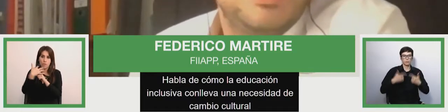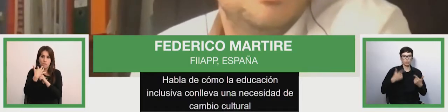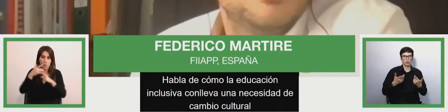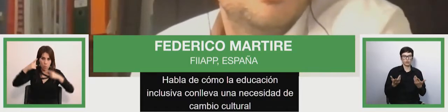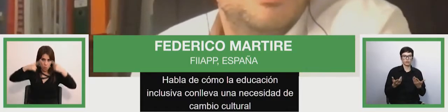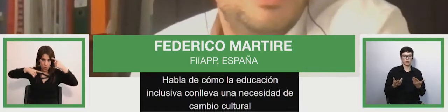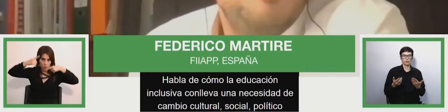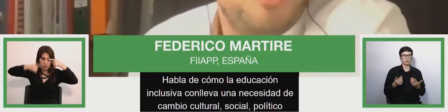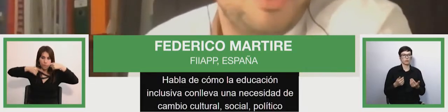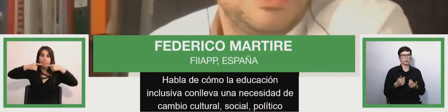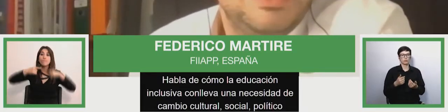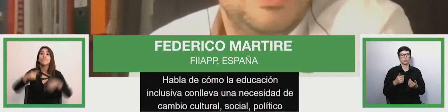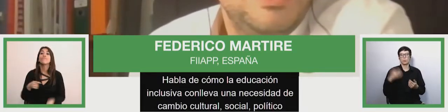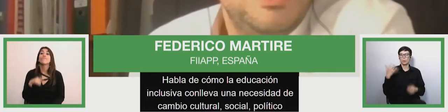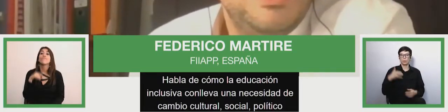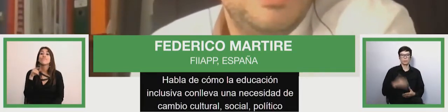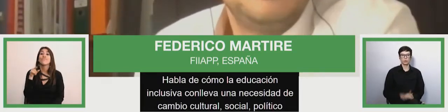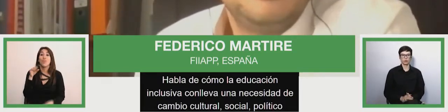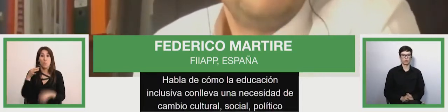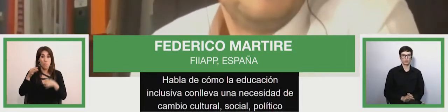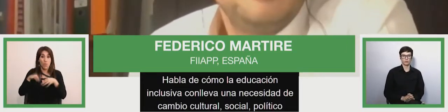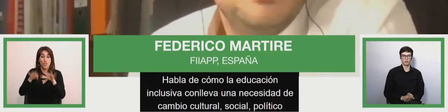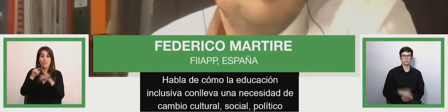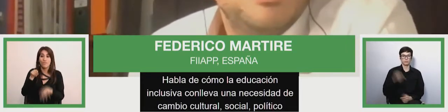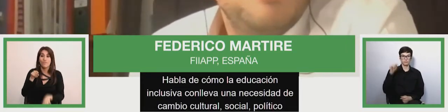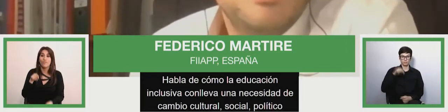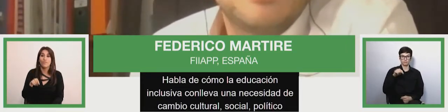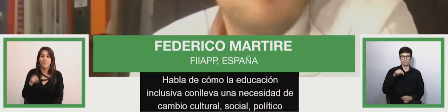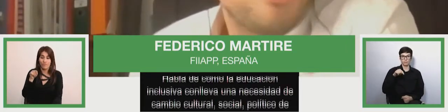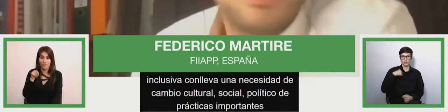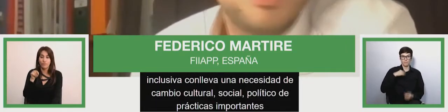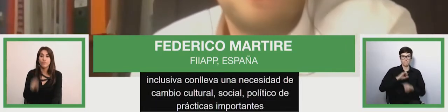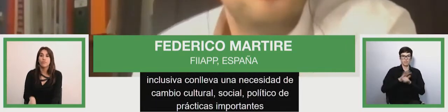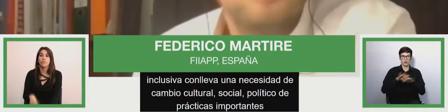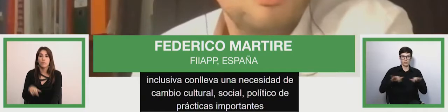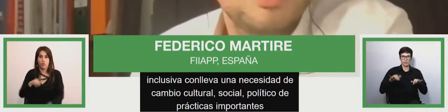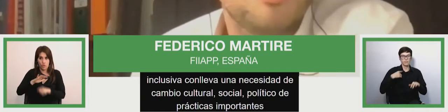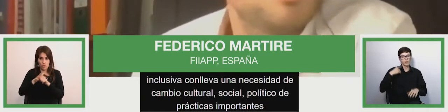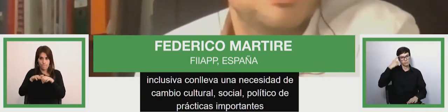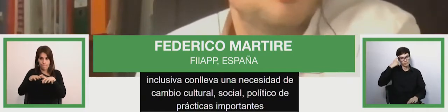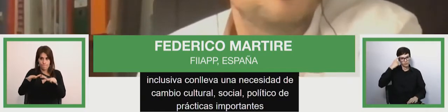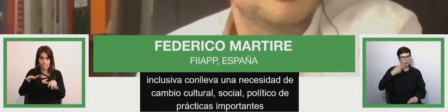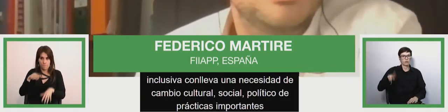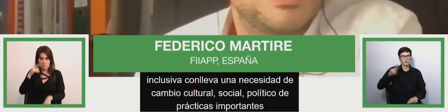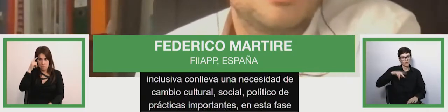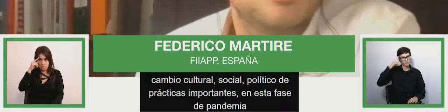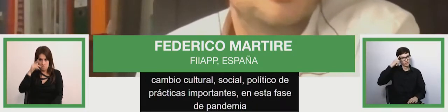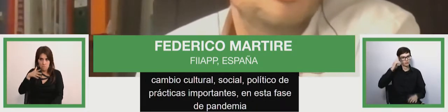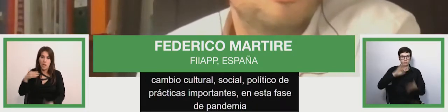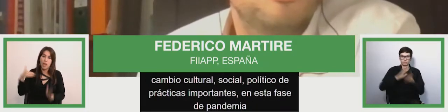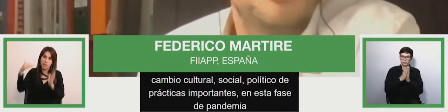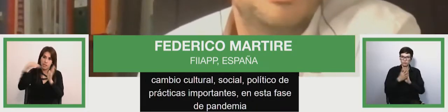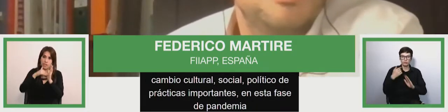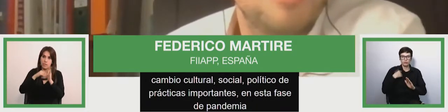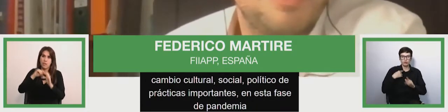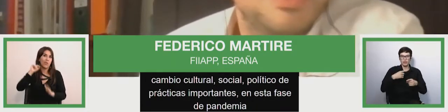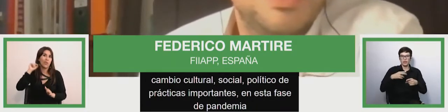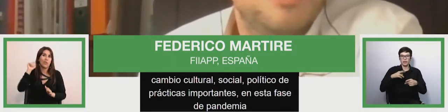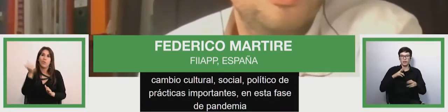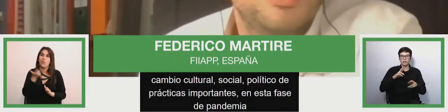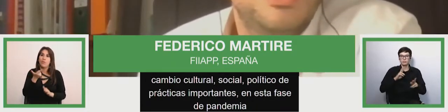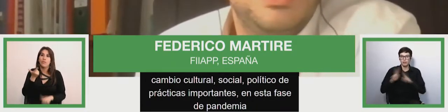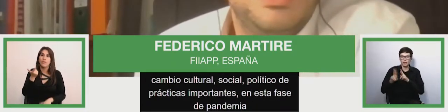prácticas importante. En esta fase de pandemia, que estamos repensando todo, estamos repensando nuestras relaciones socioeconómicas, estamos